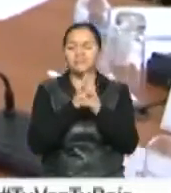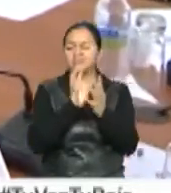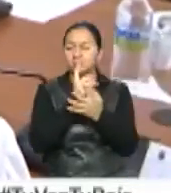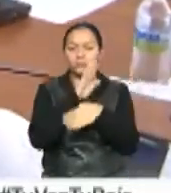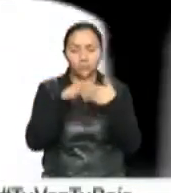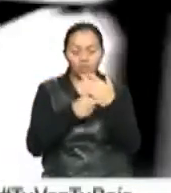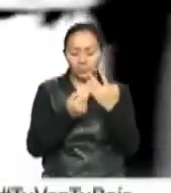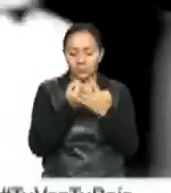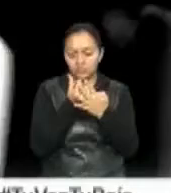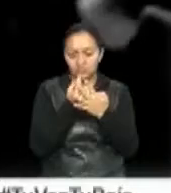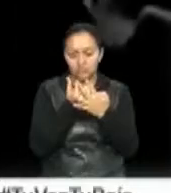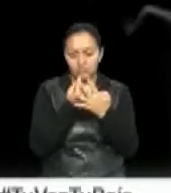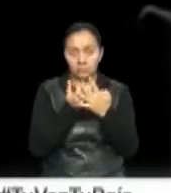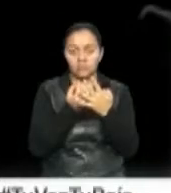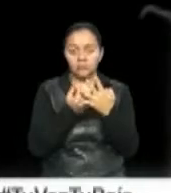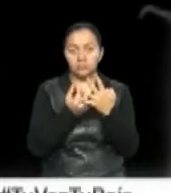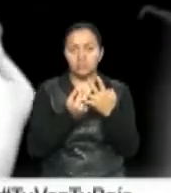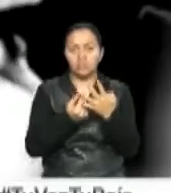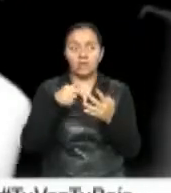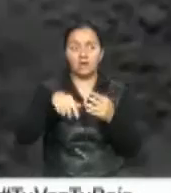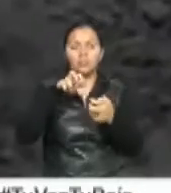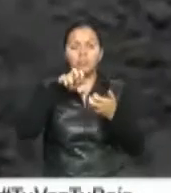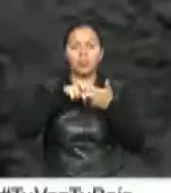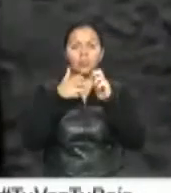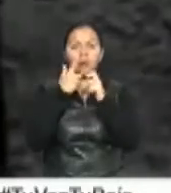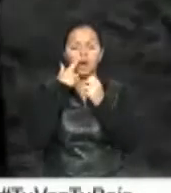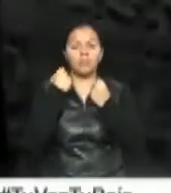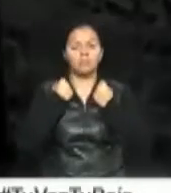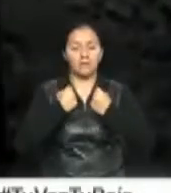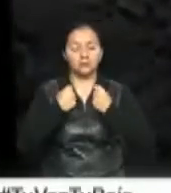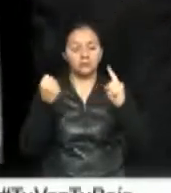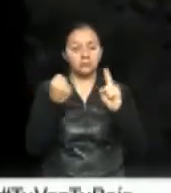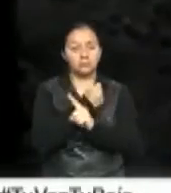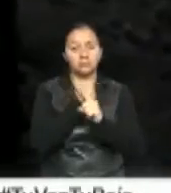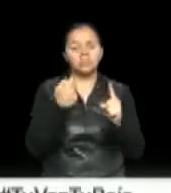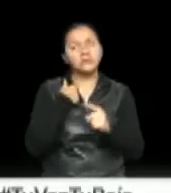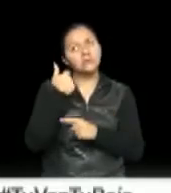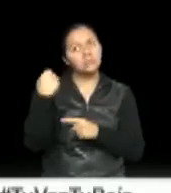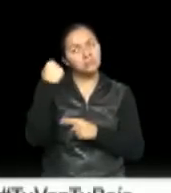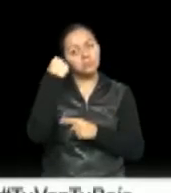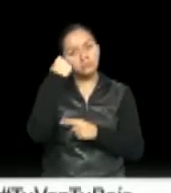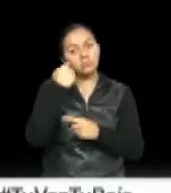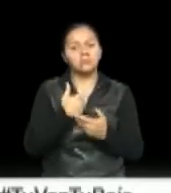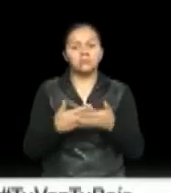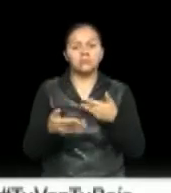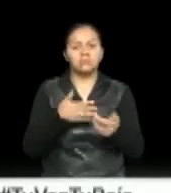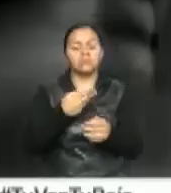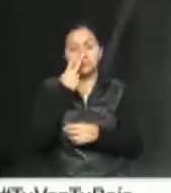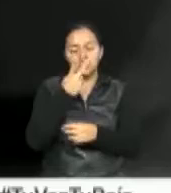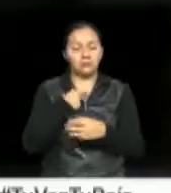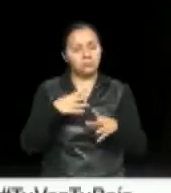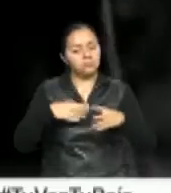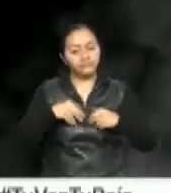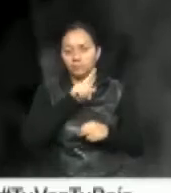progresiva los patrones socioculturales y estereotipos que justifican la violencia contra la mujer. La normativa